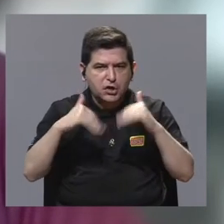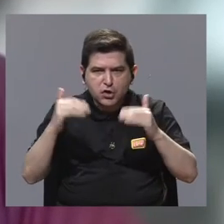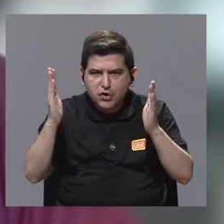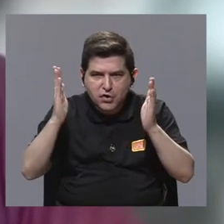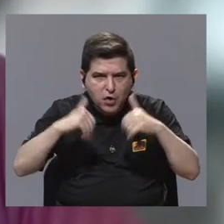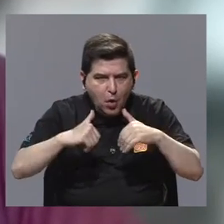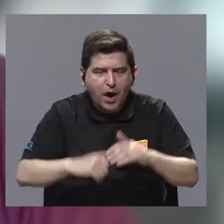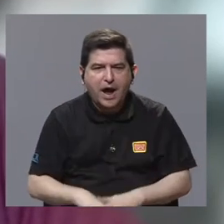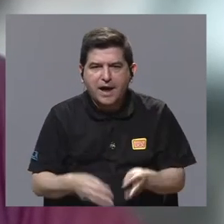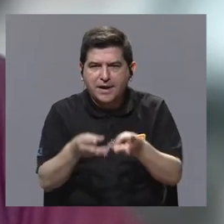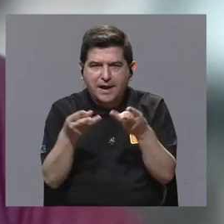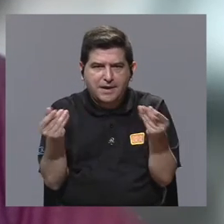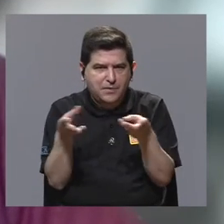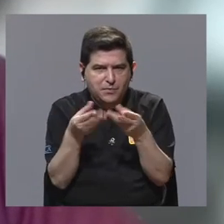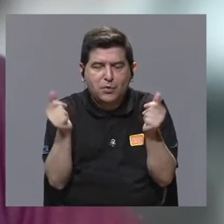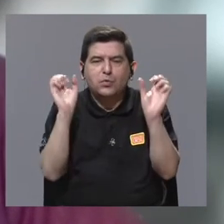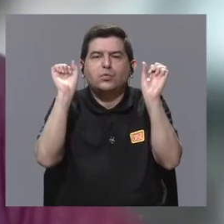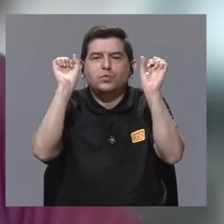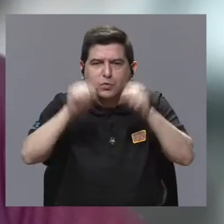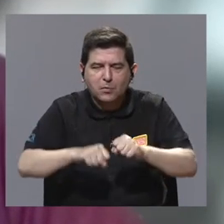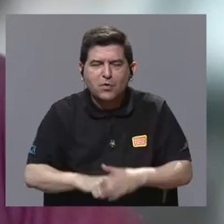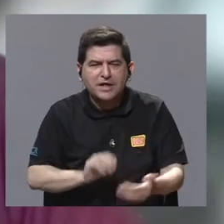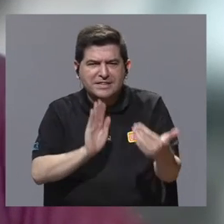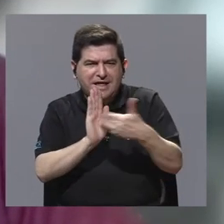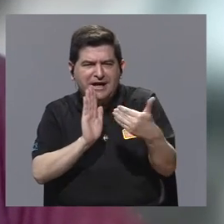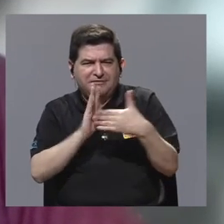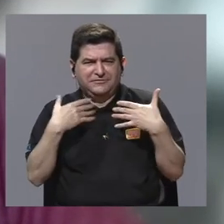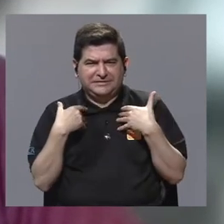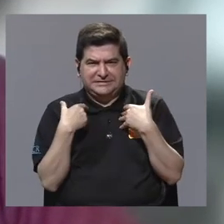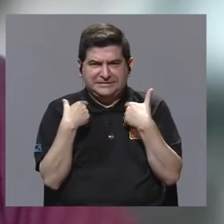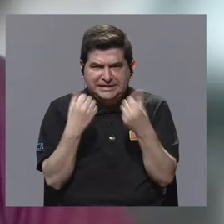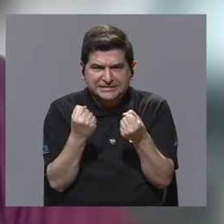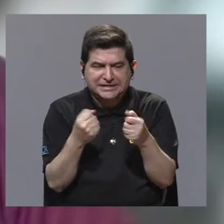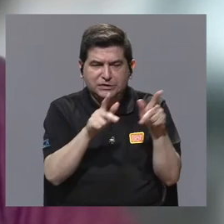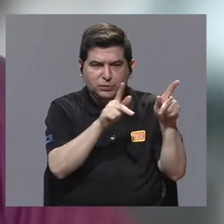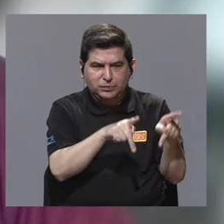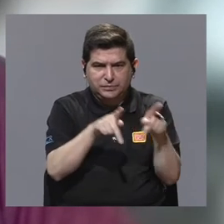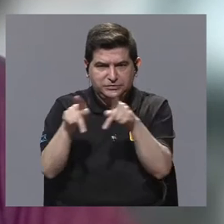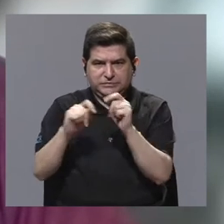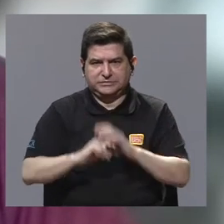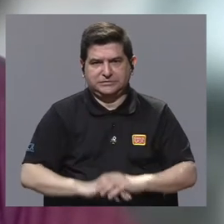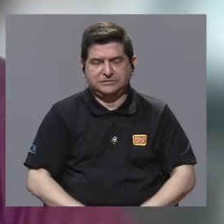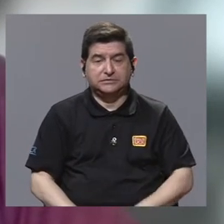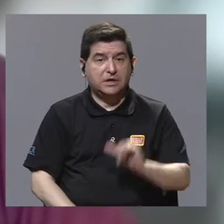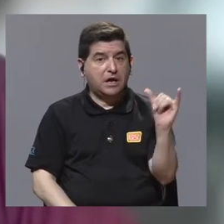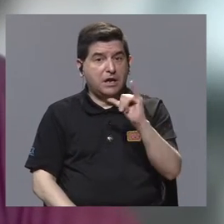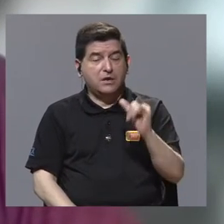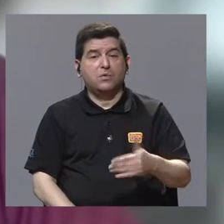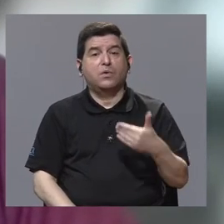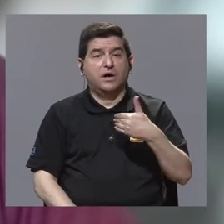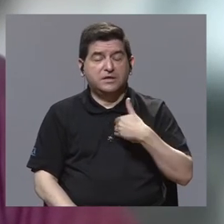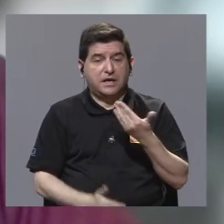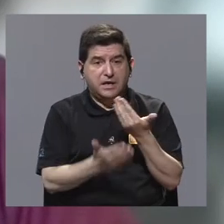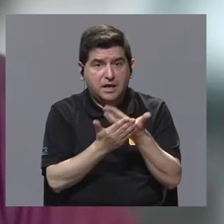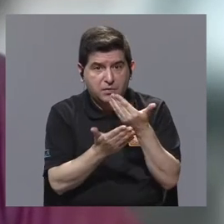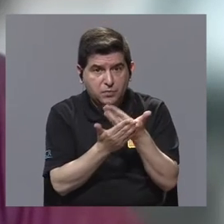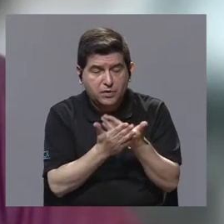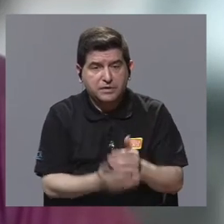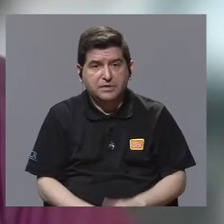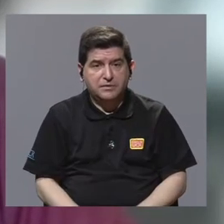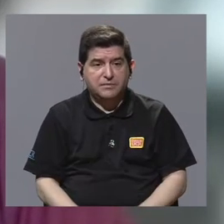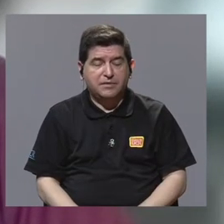ningún tipo de producto ahí que pueda afectar la salud del paciente. También tenemos